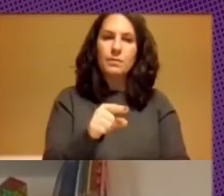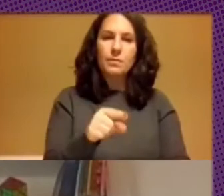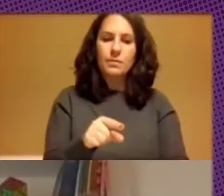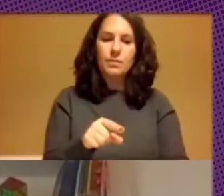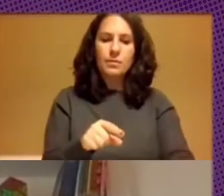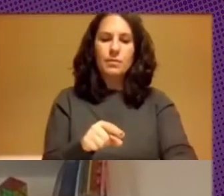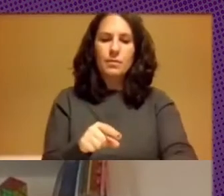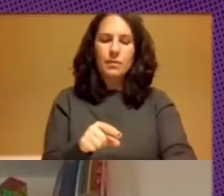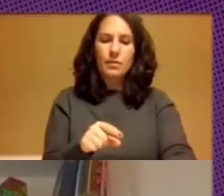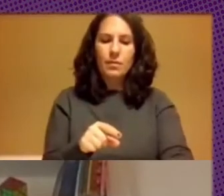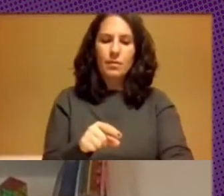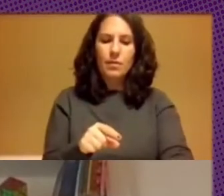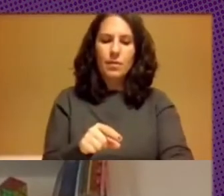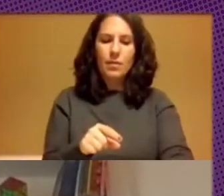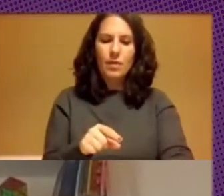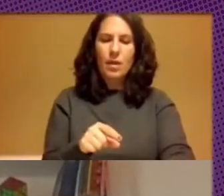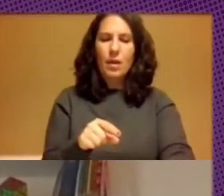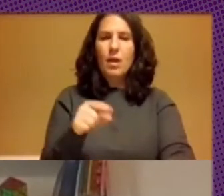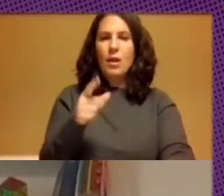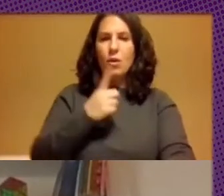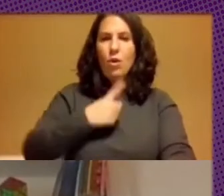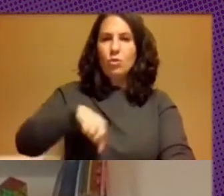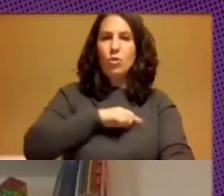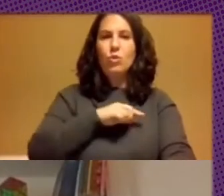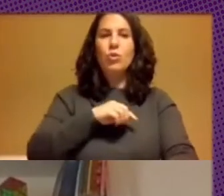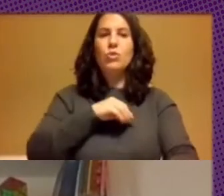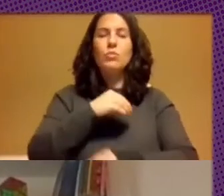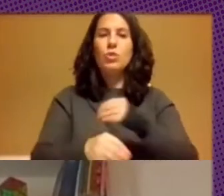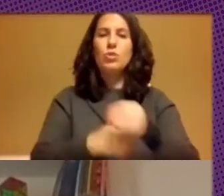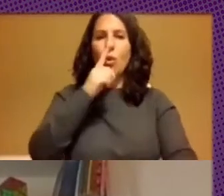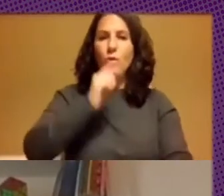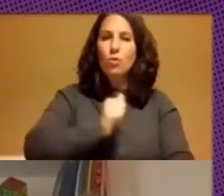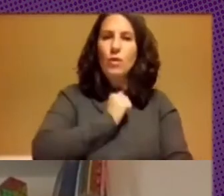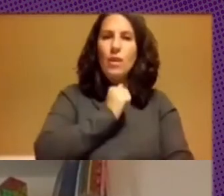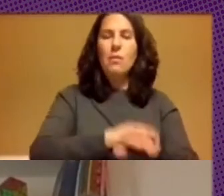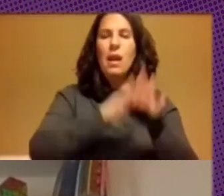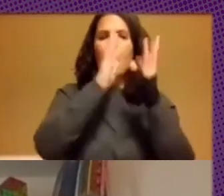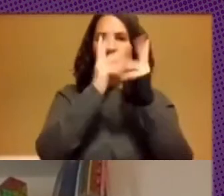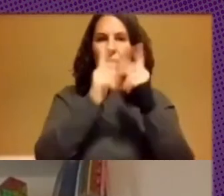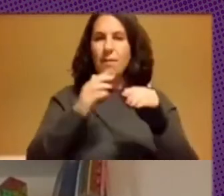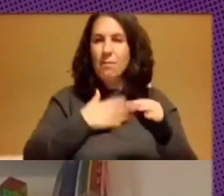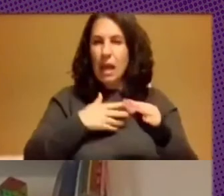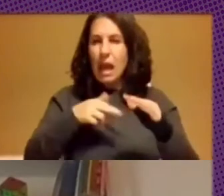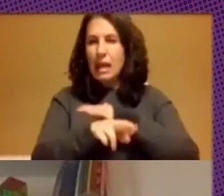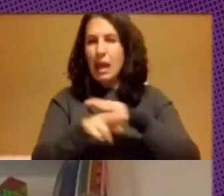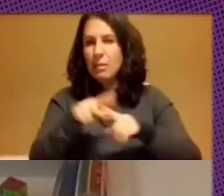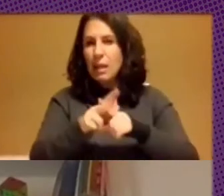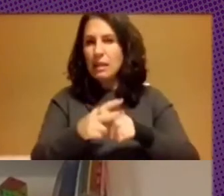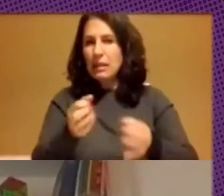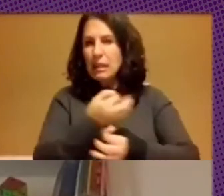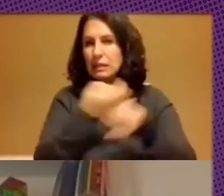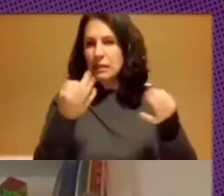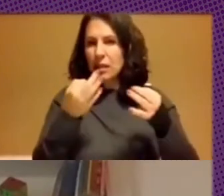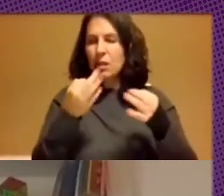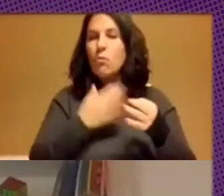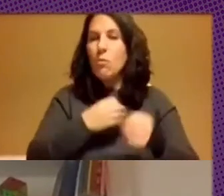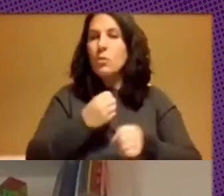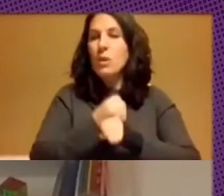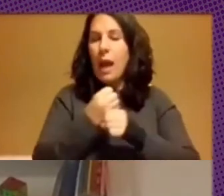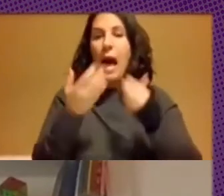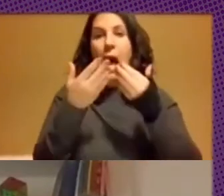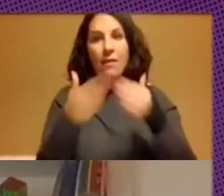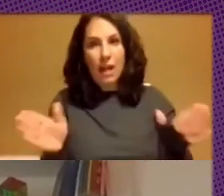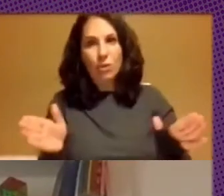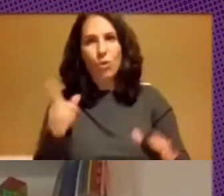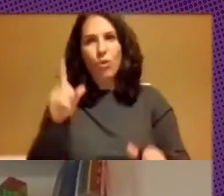esta línea de trabajo hemos tomado la oportunidad de contar con herramientas que nos permitan verdaderamente trabajar en abierto construir una